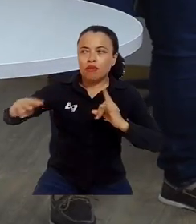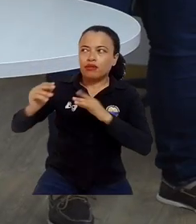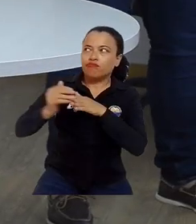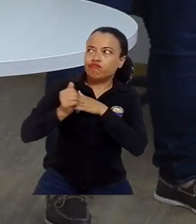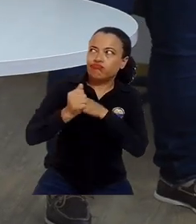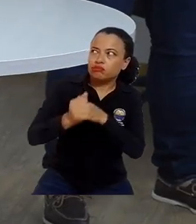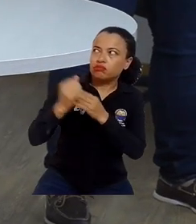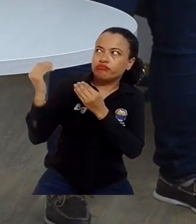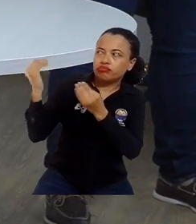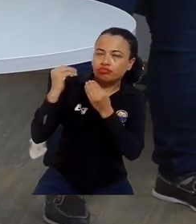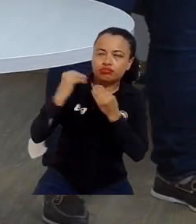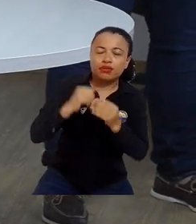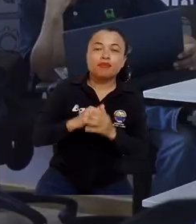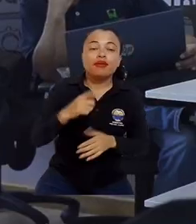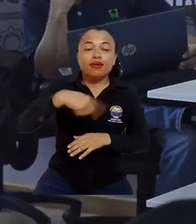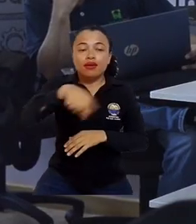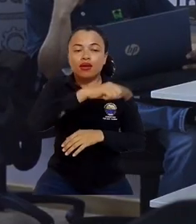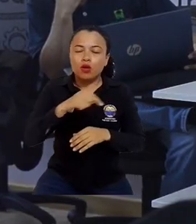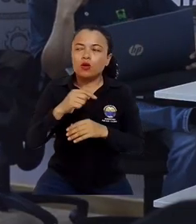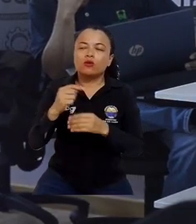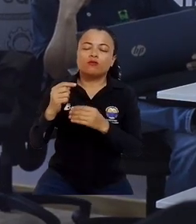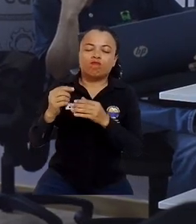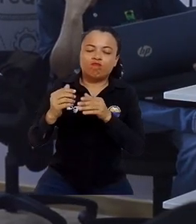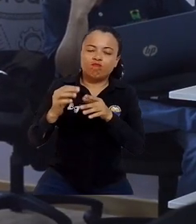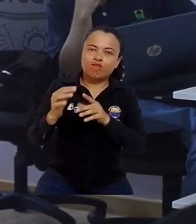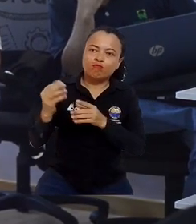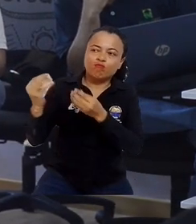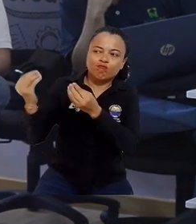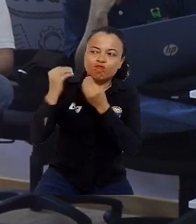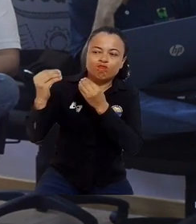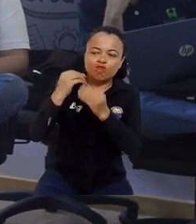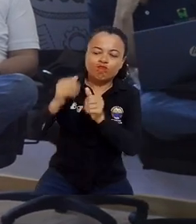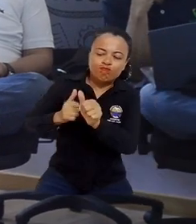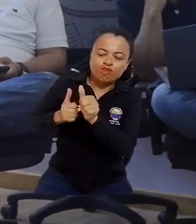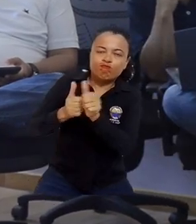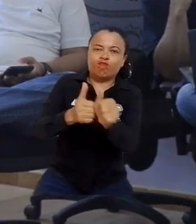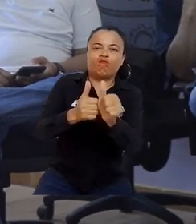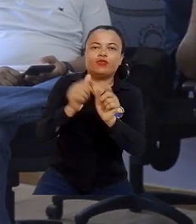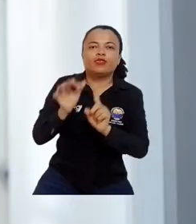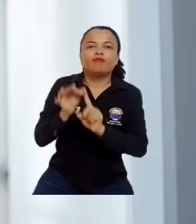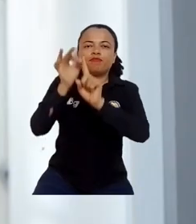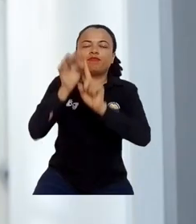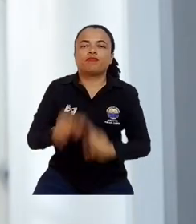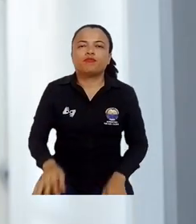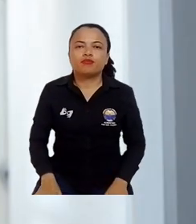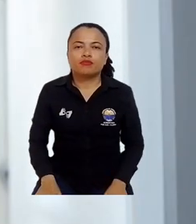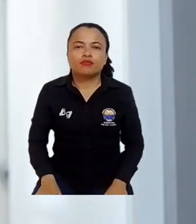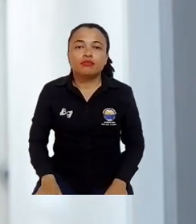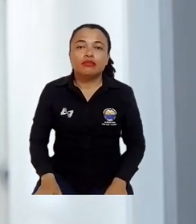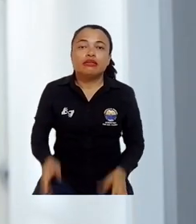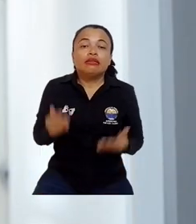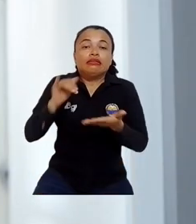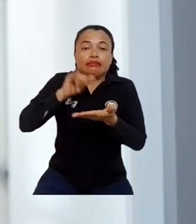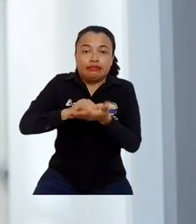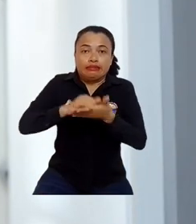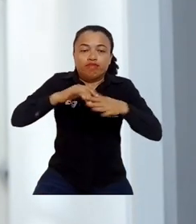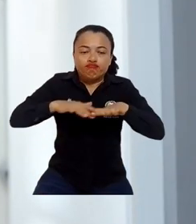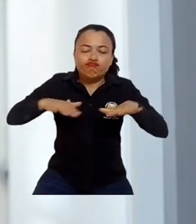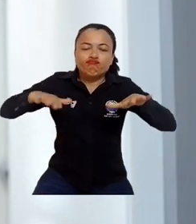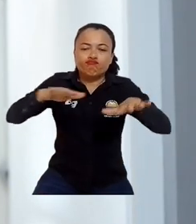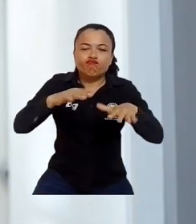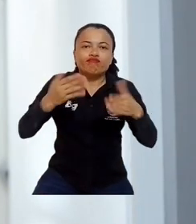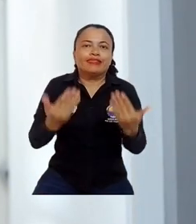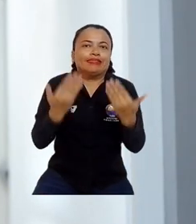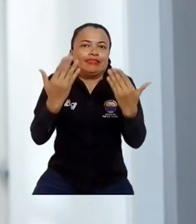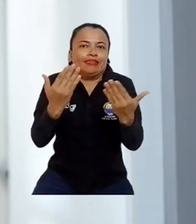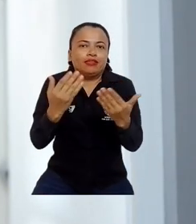Universidad del Magdalena y de quienes los beneficiarios han recibido asesorías especializadas. Esto ha permitido, de una u otra forma,